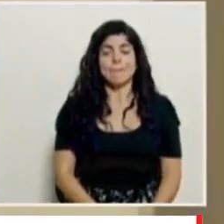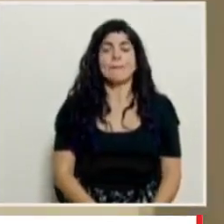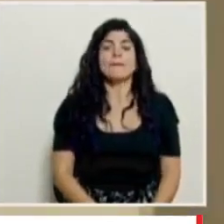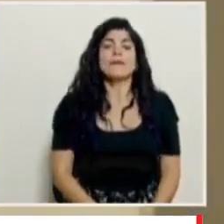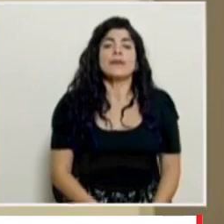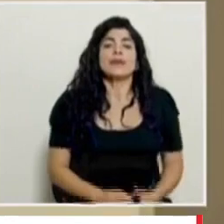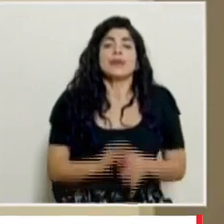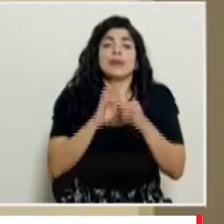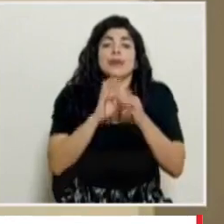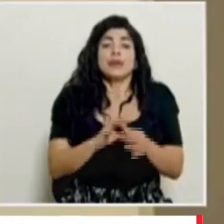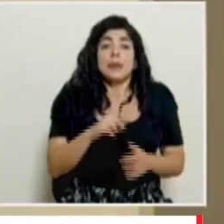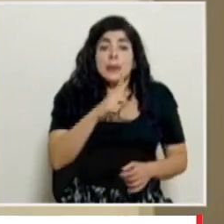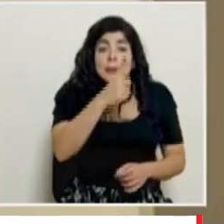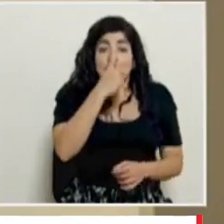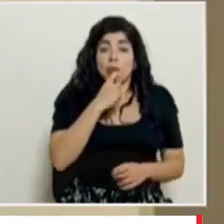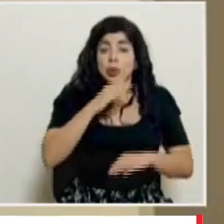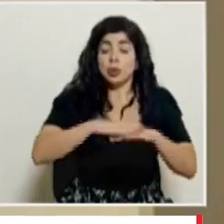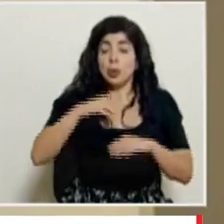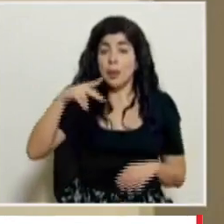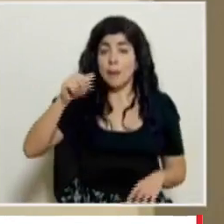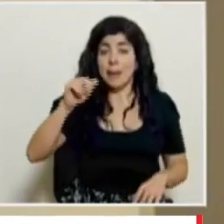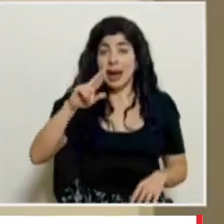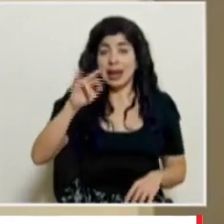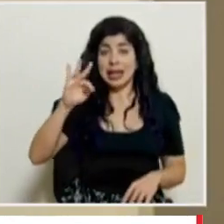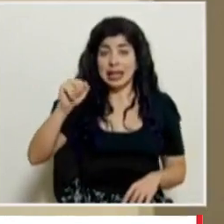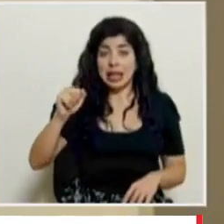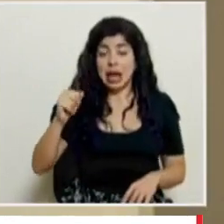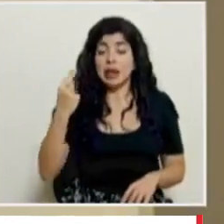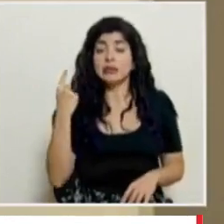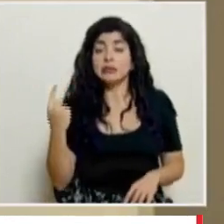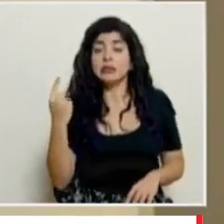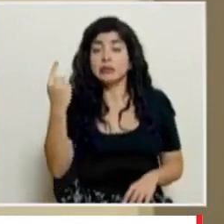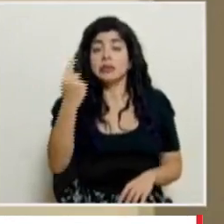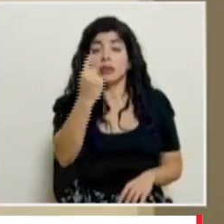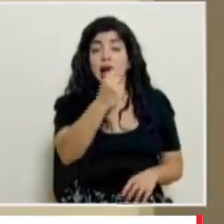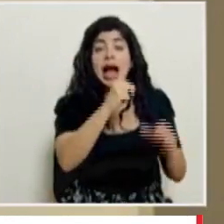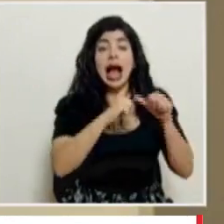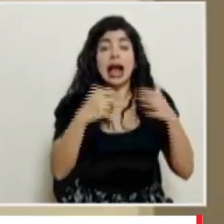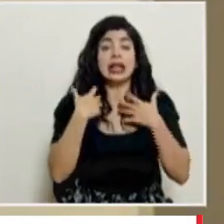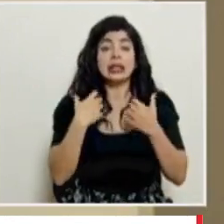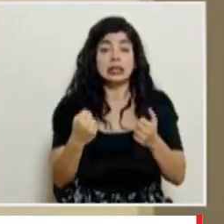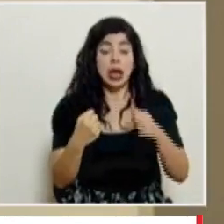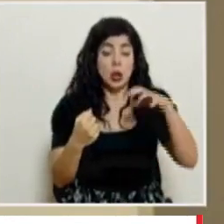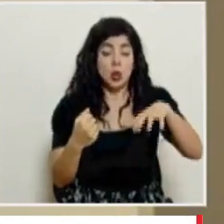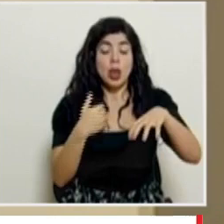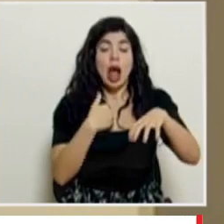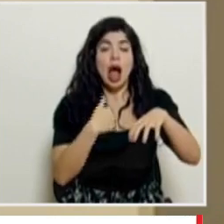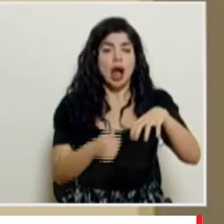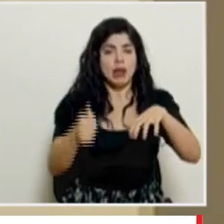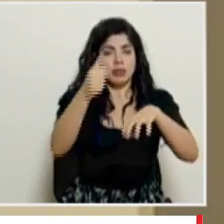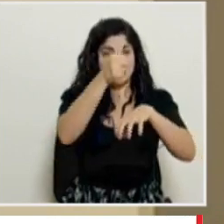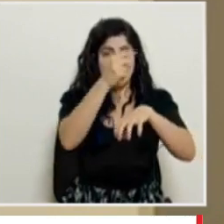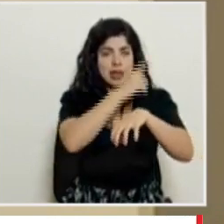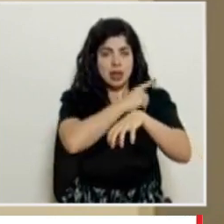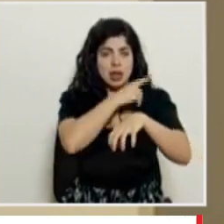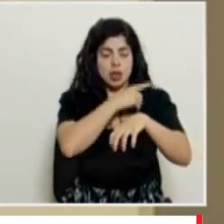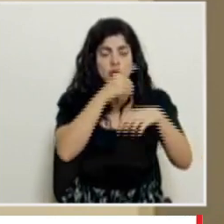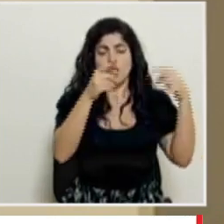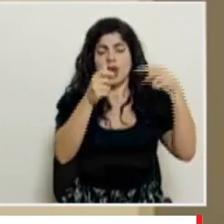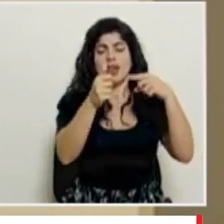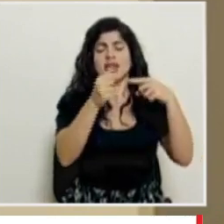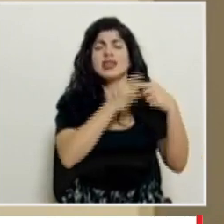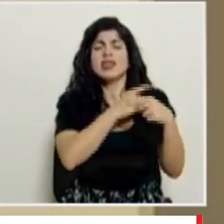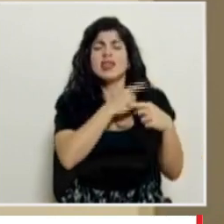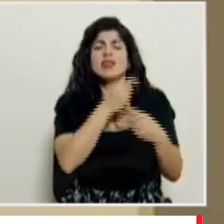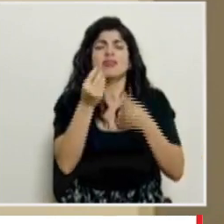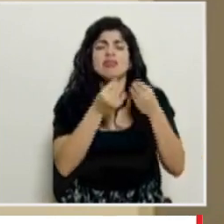con respecto a la pregunta de Parrita cada área de salud tiene un director de área de salud ellos son los encargados de definir la estrategia